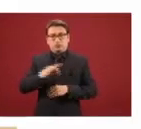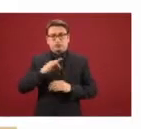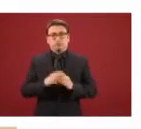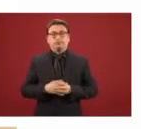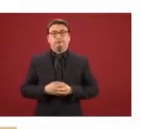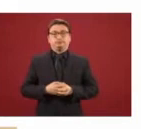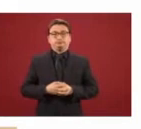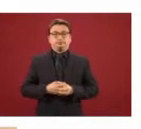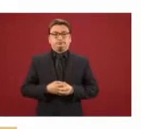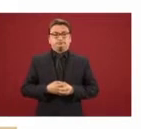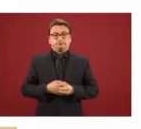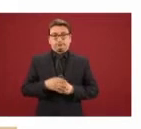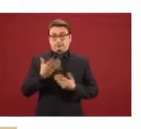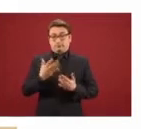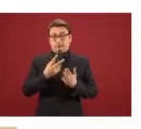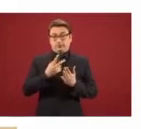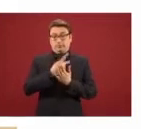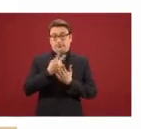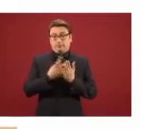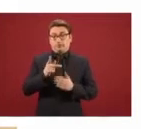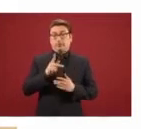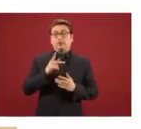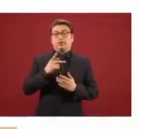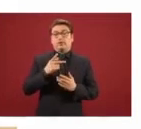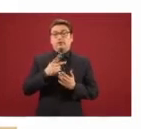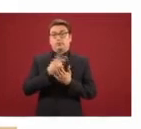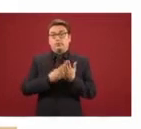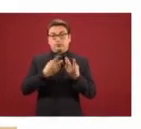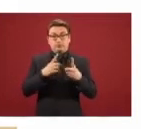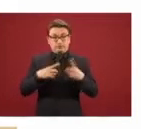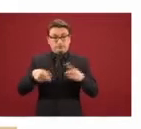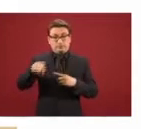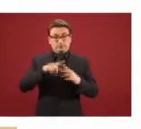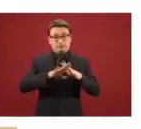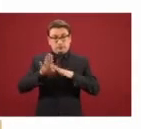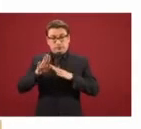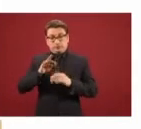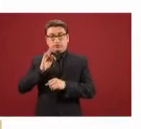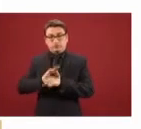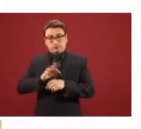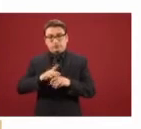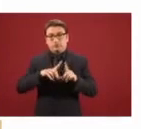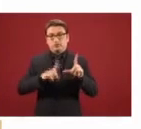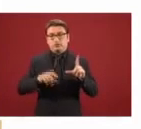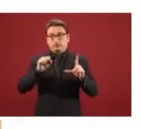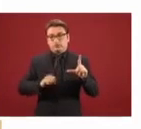Por lo que hace al Plan de Desarrollo para Ofrecer Empleos y Bienestar a Migrantes en el sureste de México,